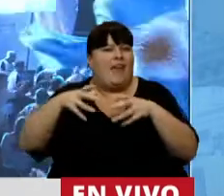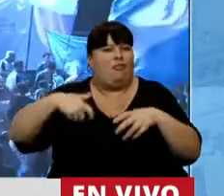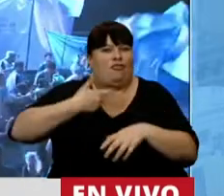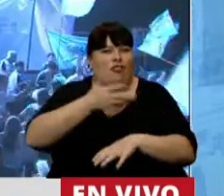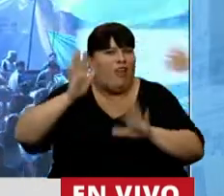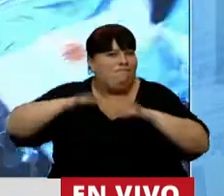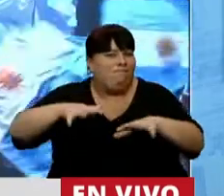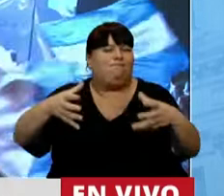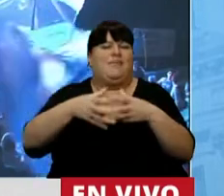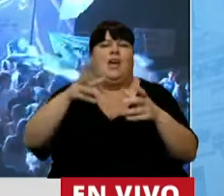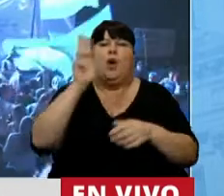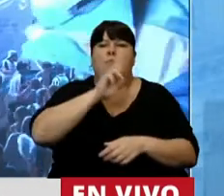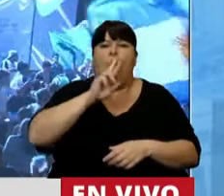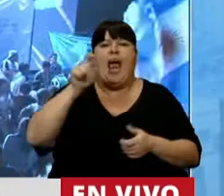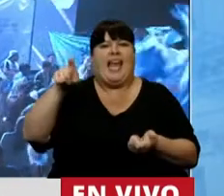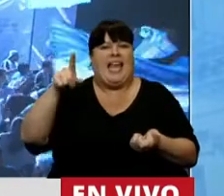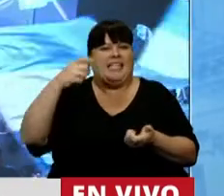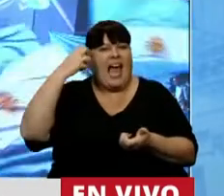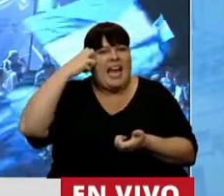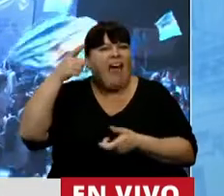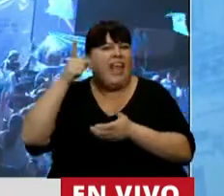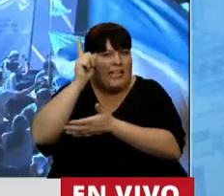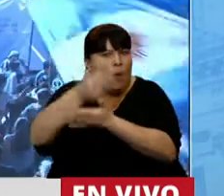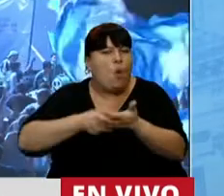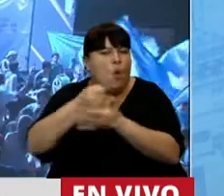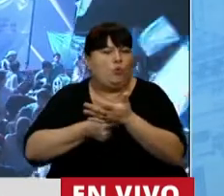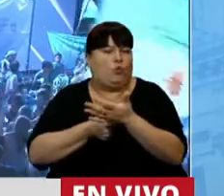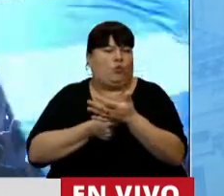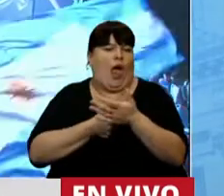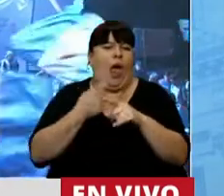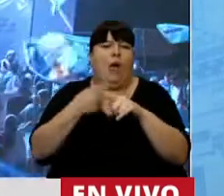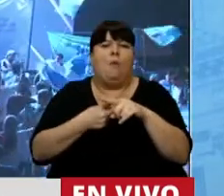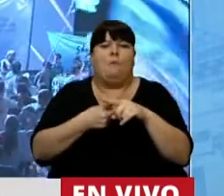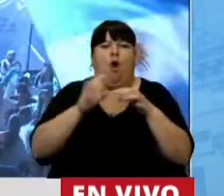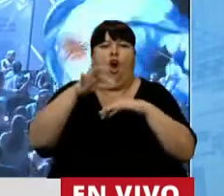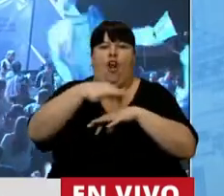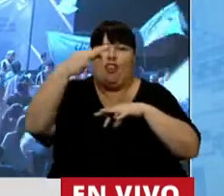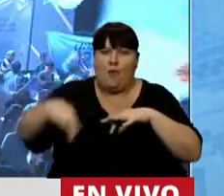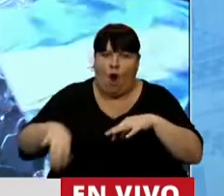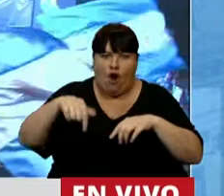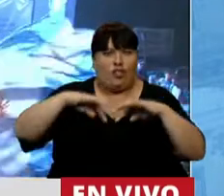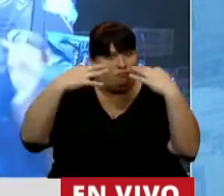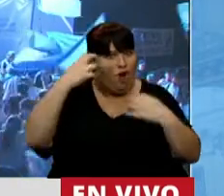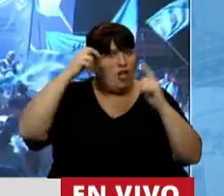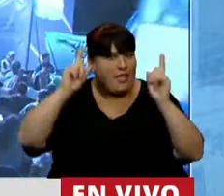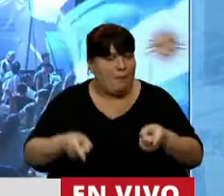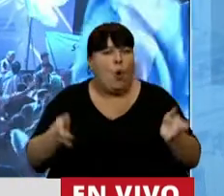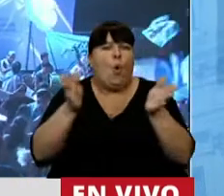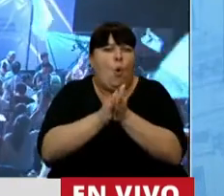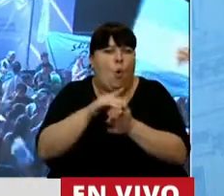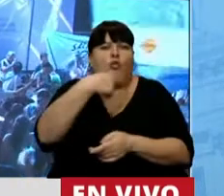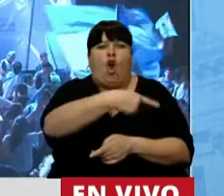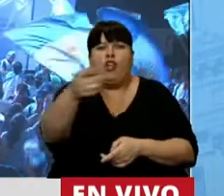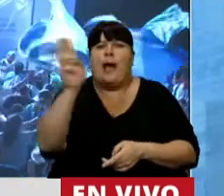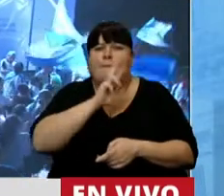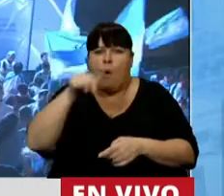sociales, a las mujeres radicales que empujaron el divorcio en este Congreso, junto con el resto